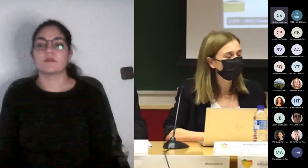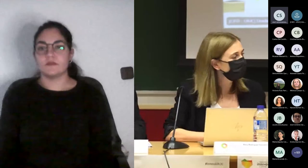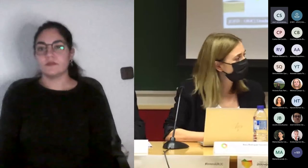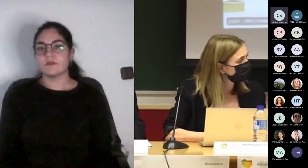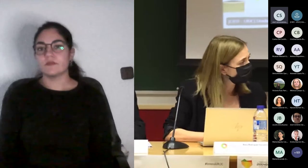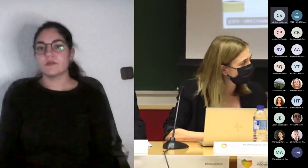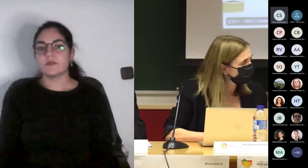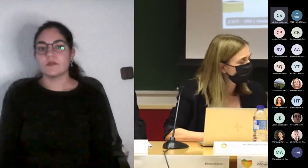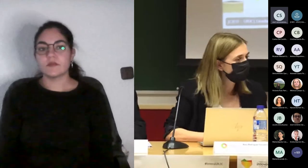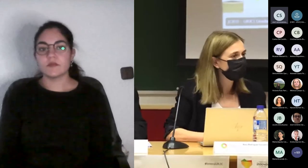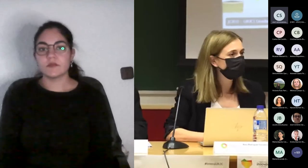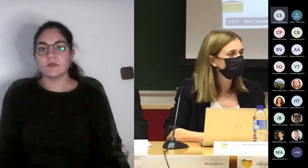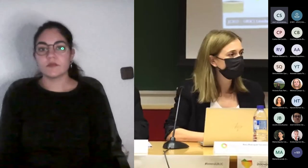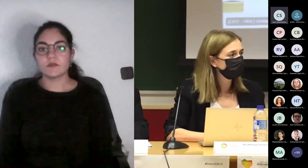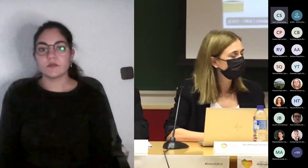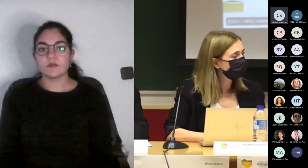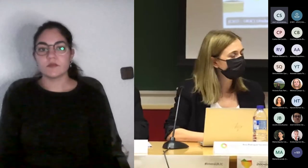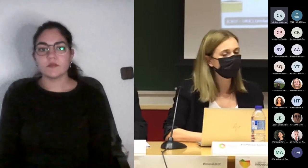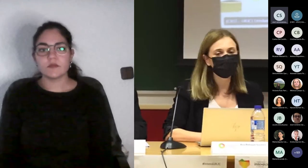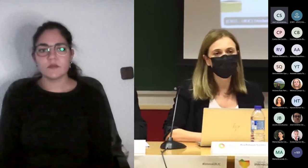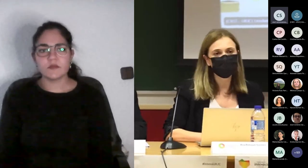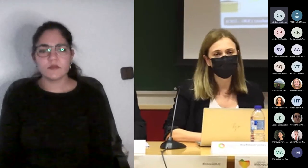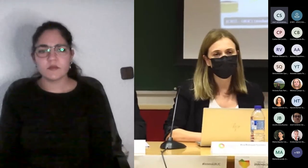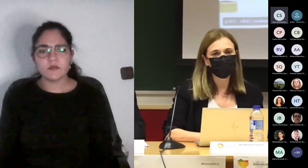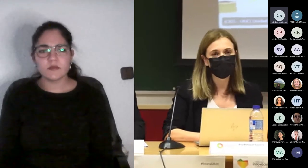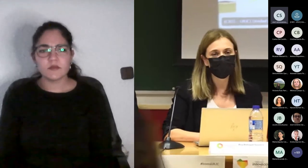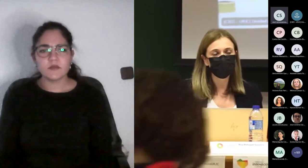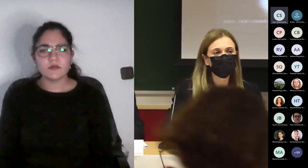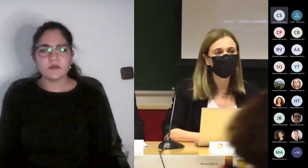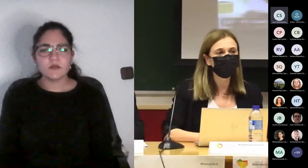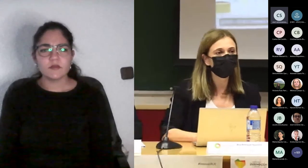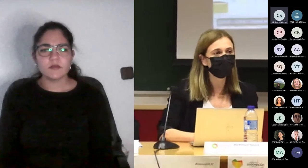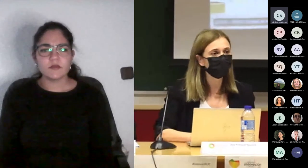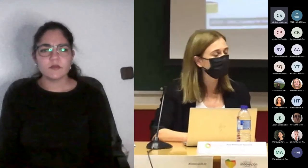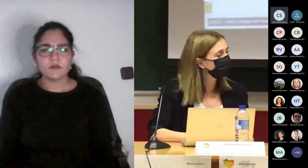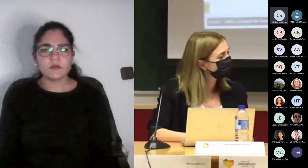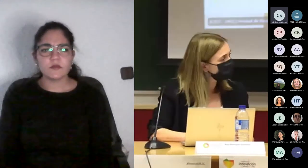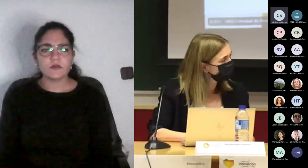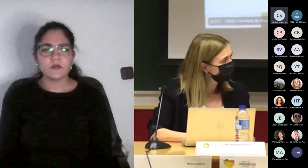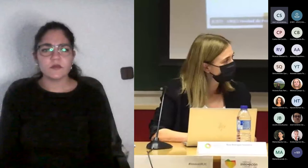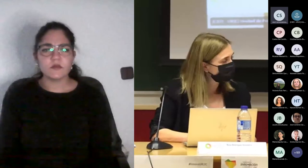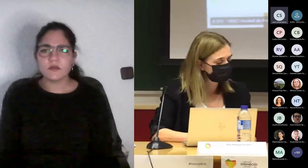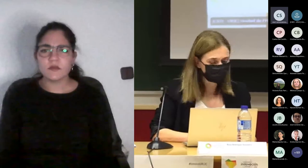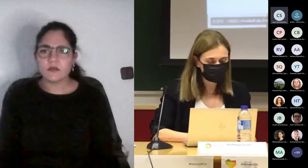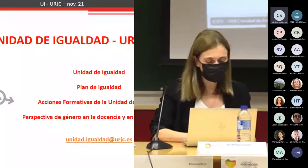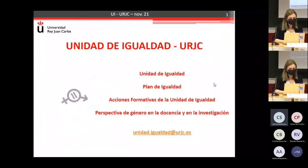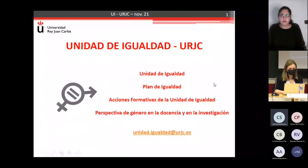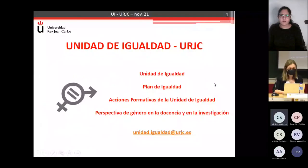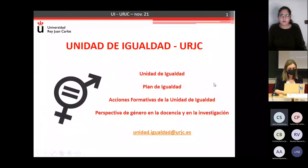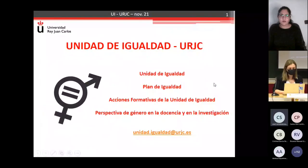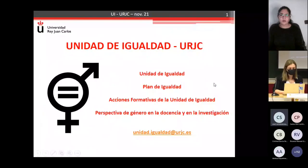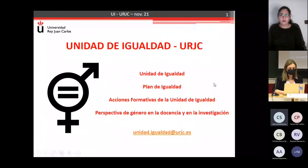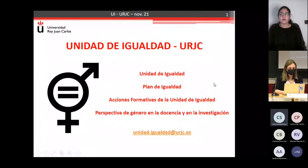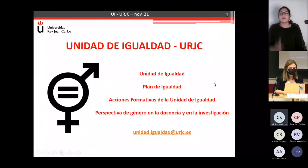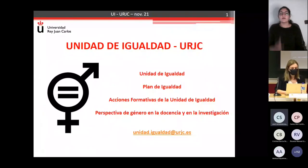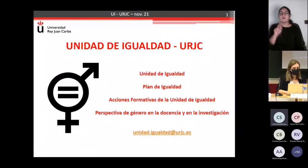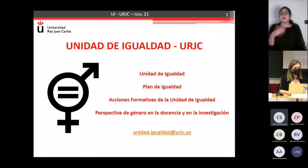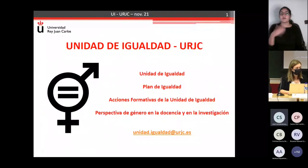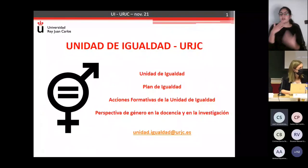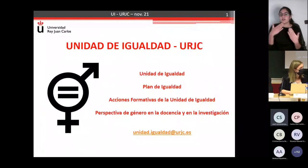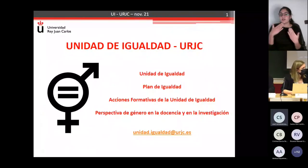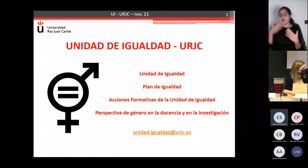Muchas gracias Oriol, muchas gracias Alcied por la invitación a la unidad de igualdad a estas jornadas. Enhorabuena por la programación.